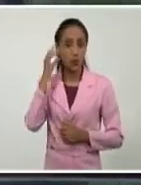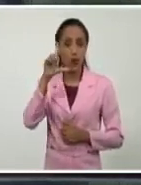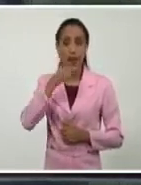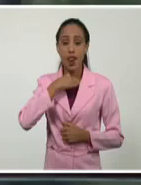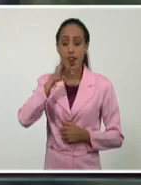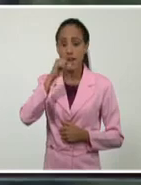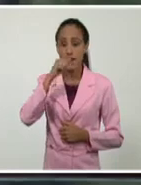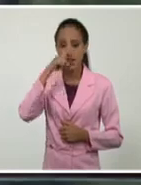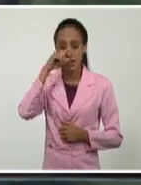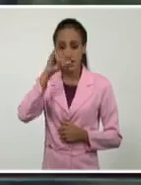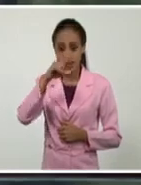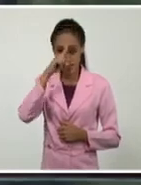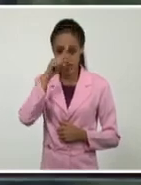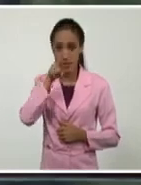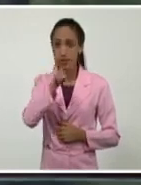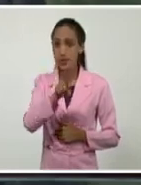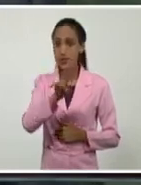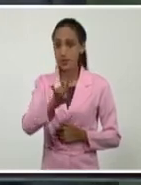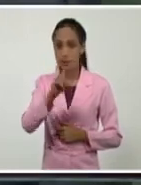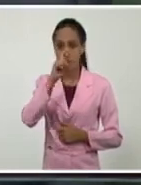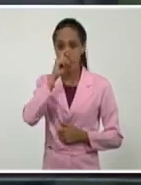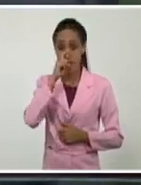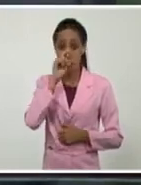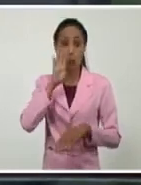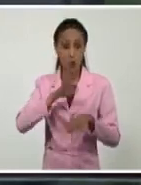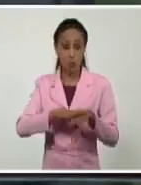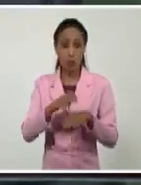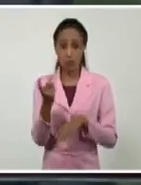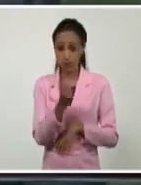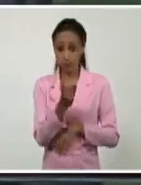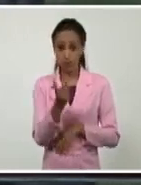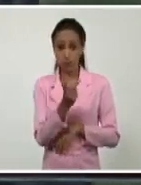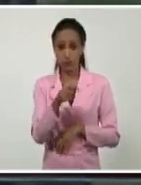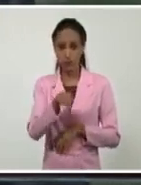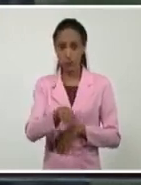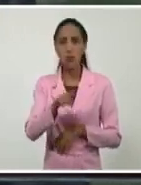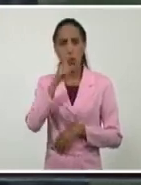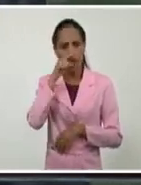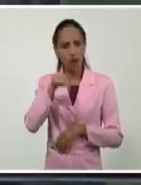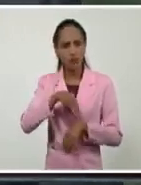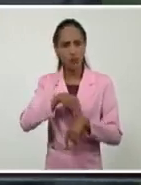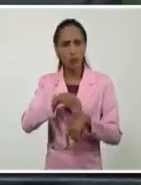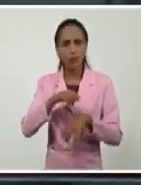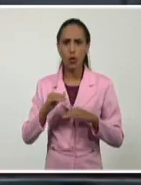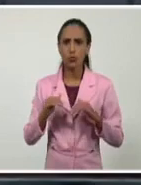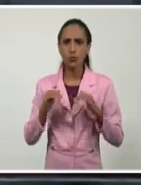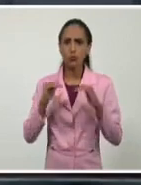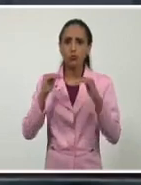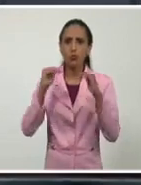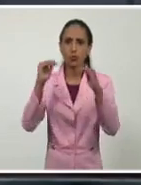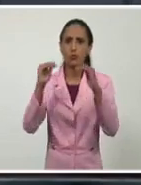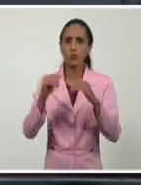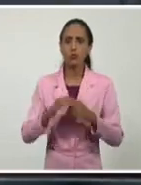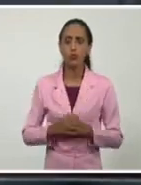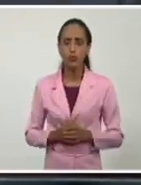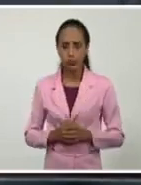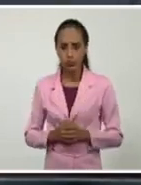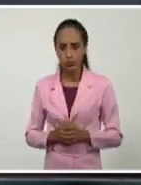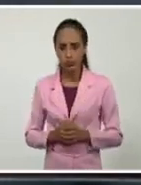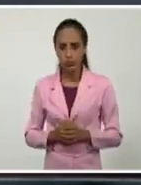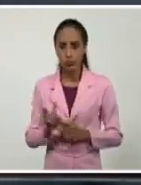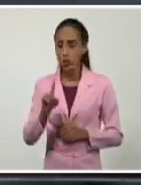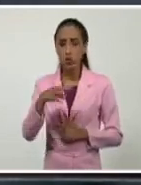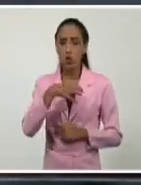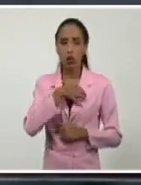Cañizares, de 19, quienes están en edad de crecimiento, no cuentan con